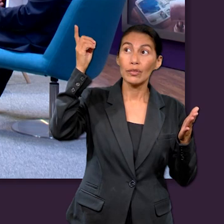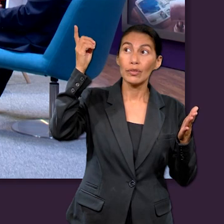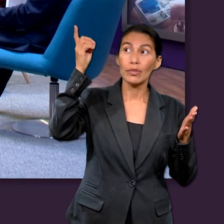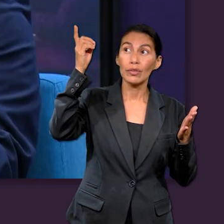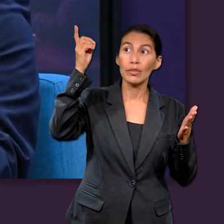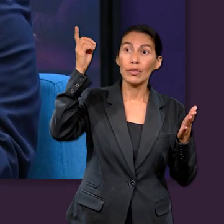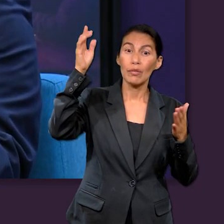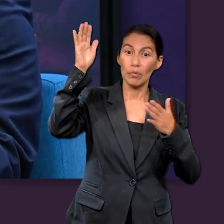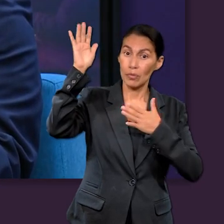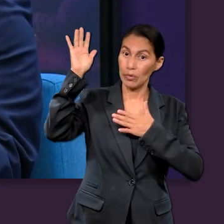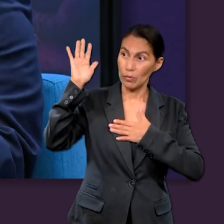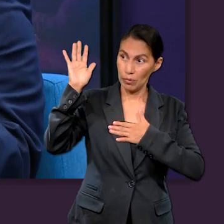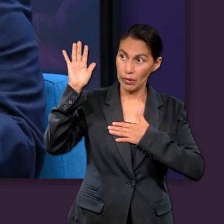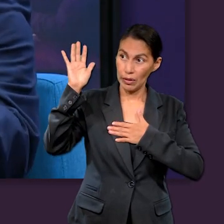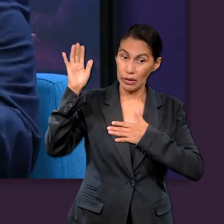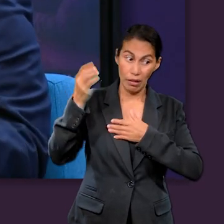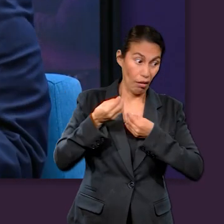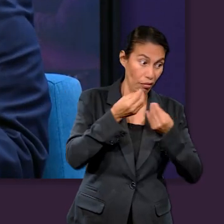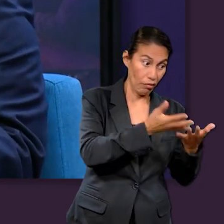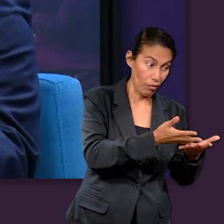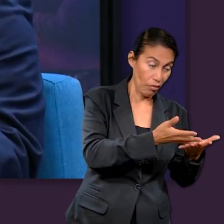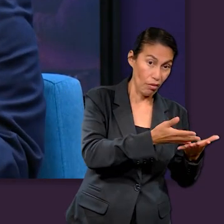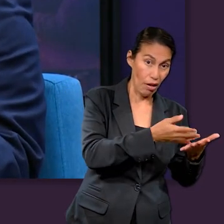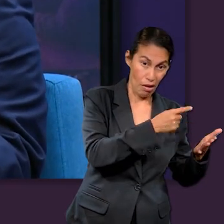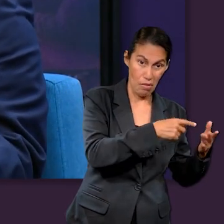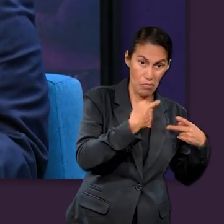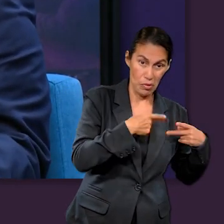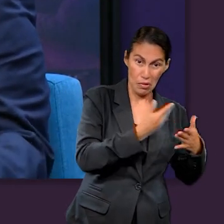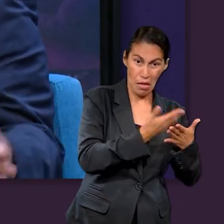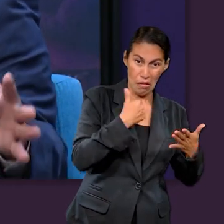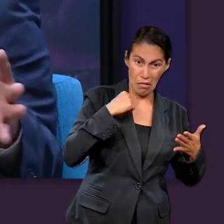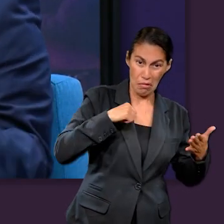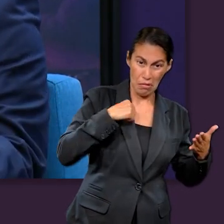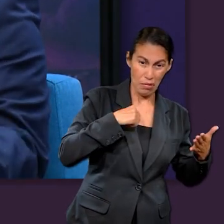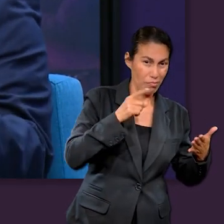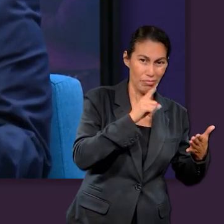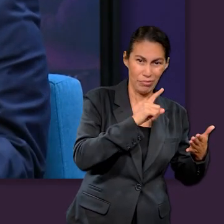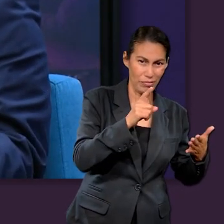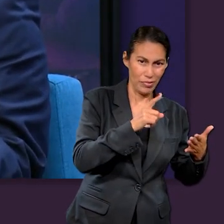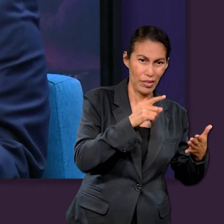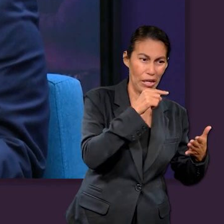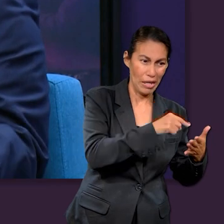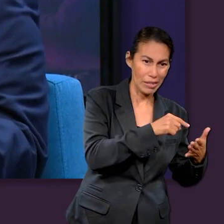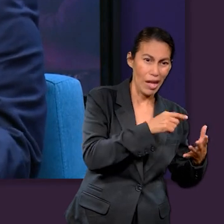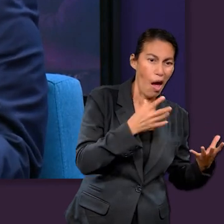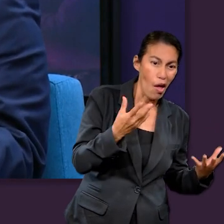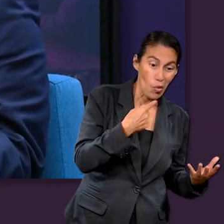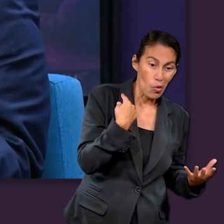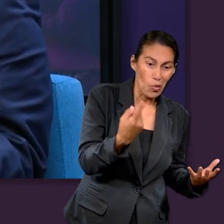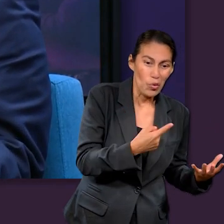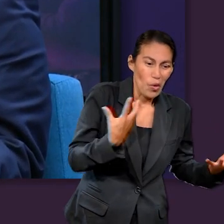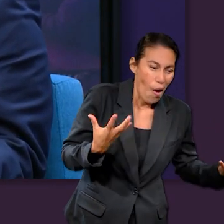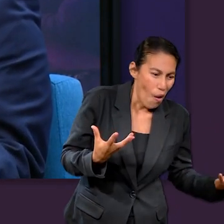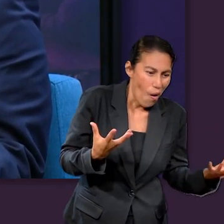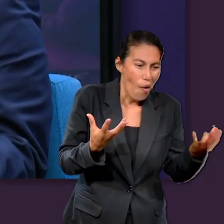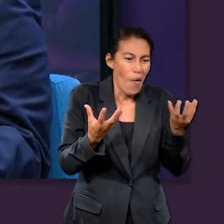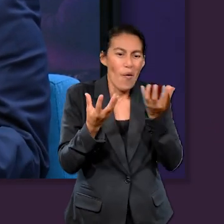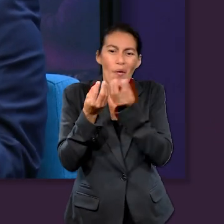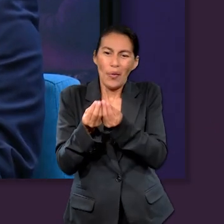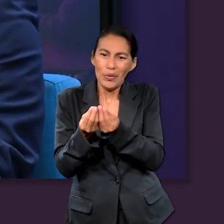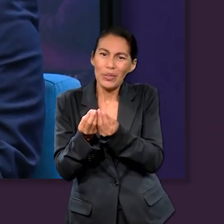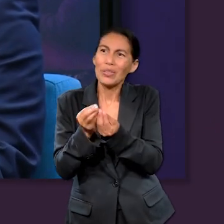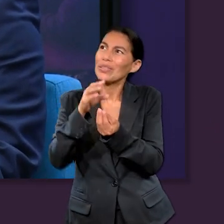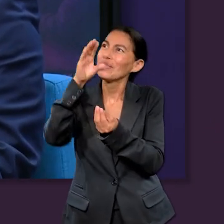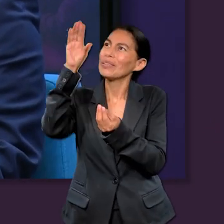versículos dice que Dios no les ha dado ya la promesa, sino que juntos con nosotros vamos a tener parte